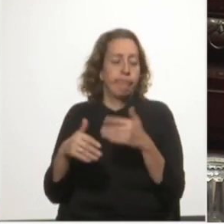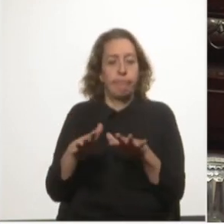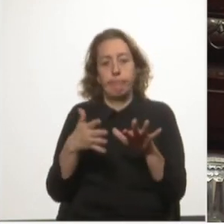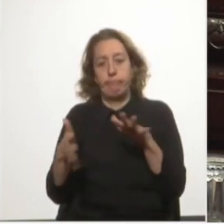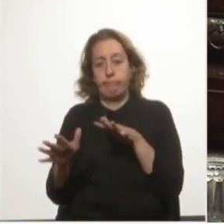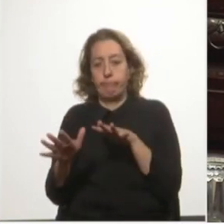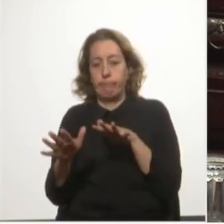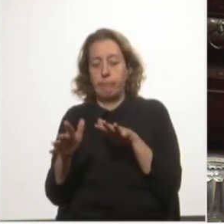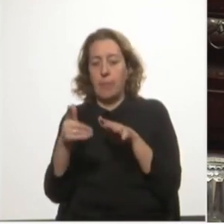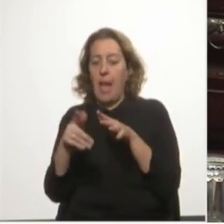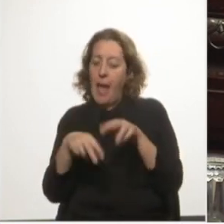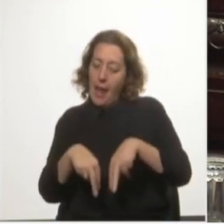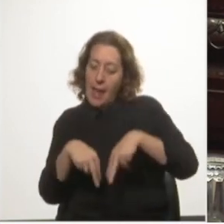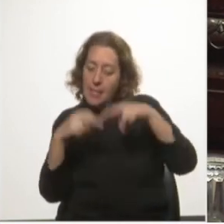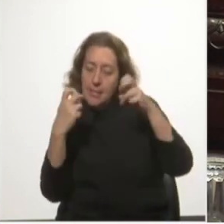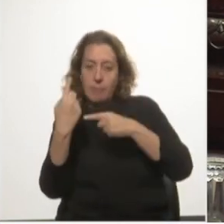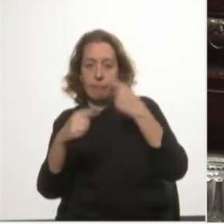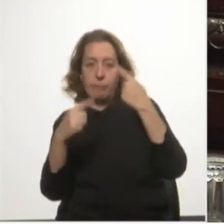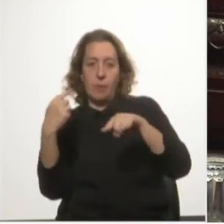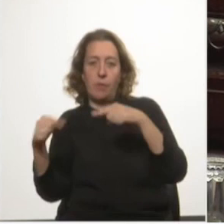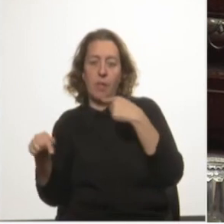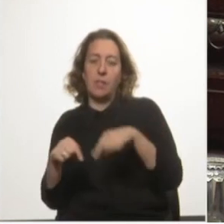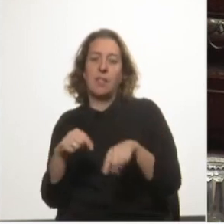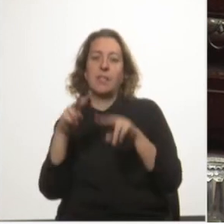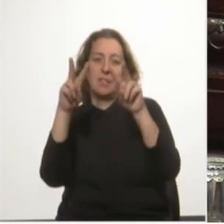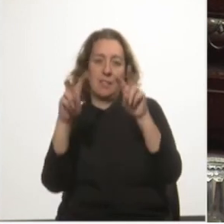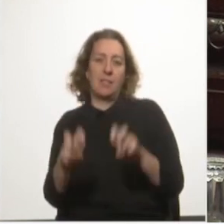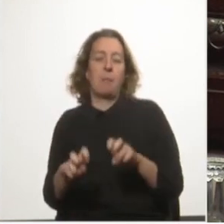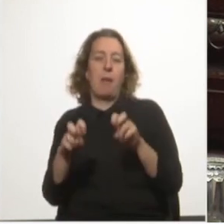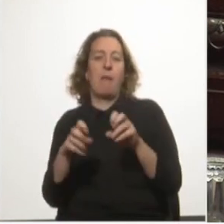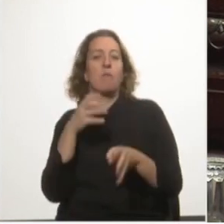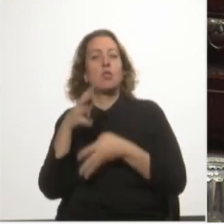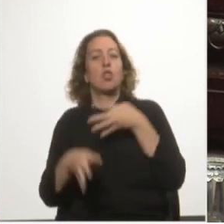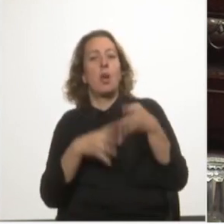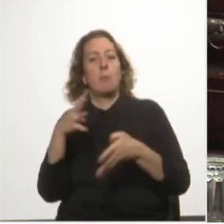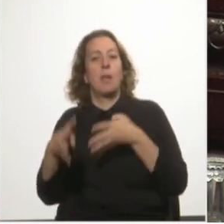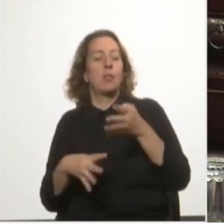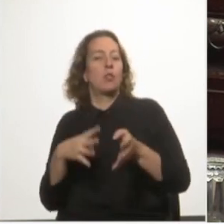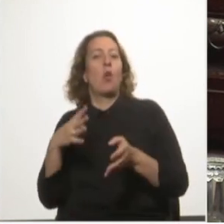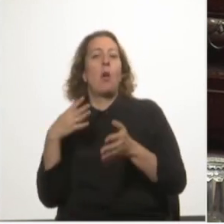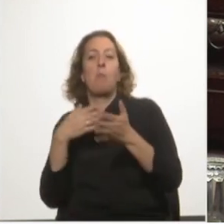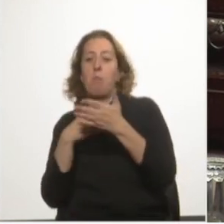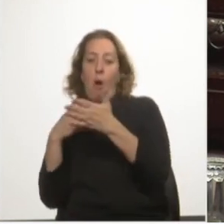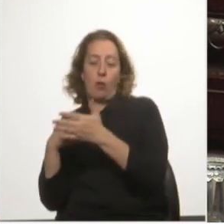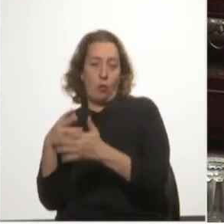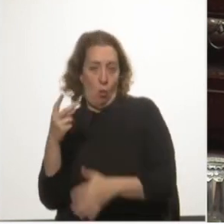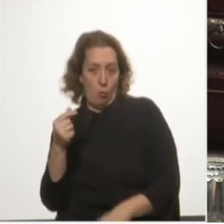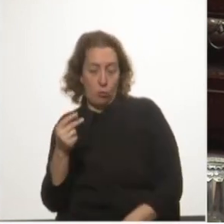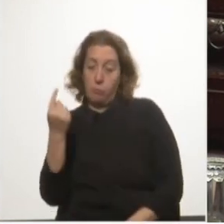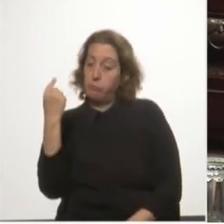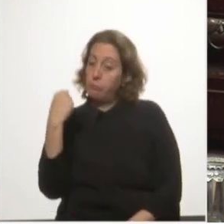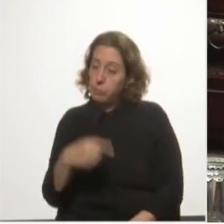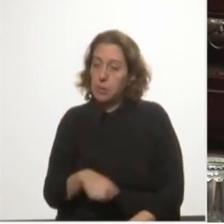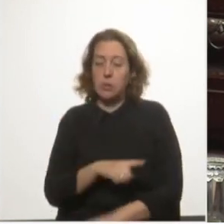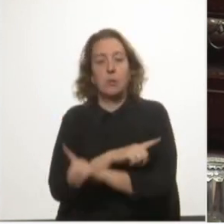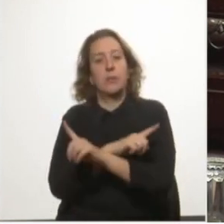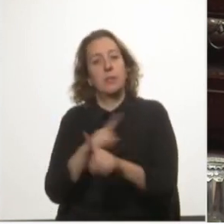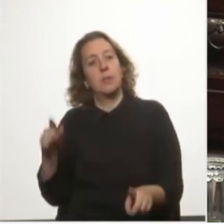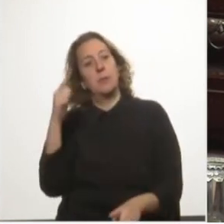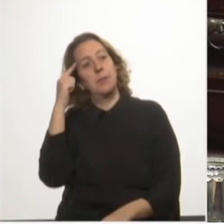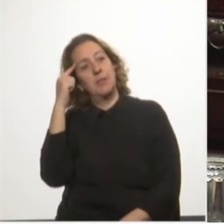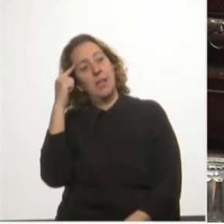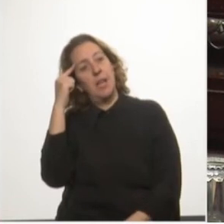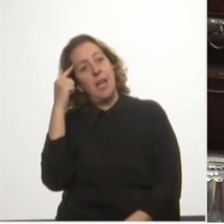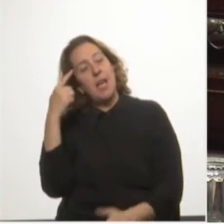analiza diversos aspectos del funcionamiento y los costos de la operativa del puerto, pero sin considerar el impacto que tendrán los